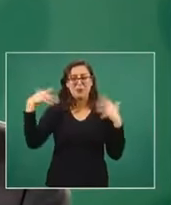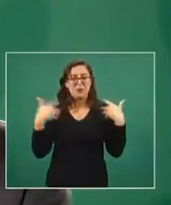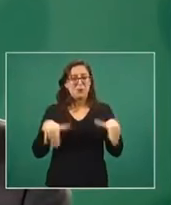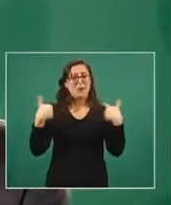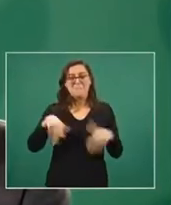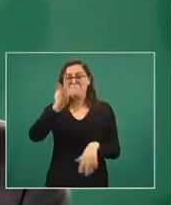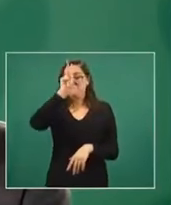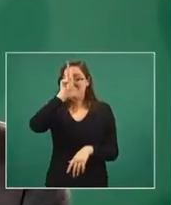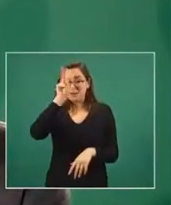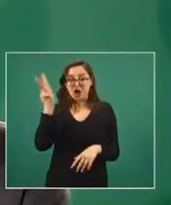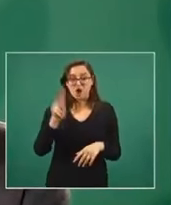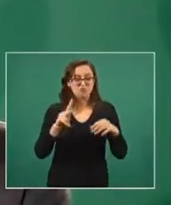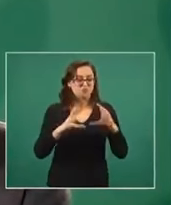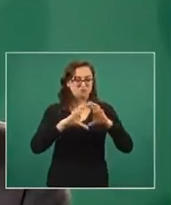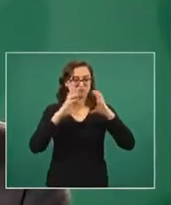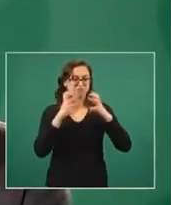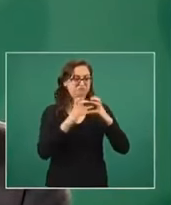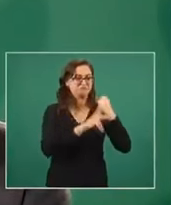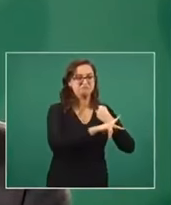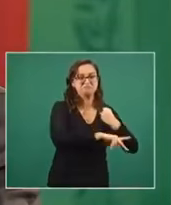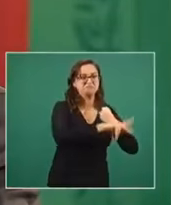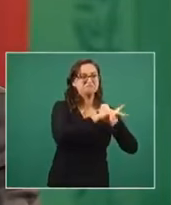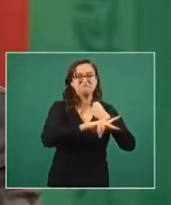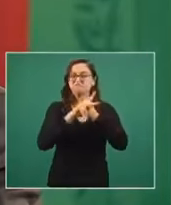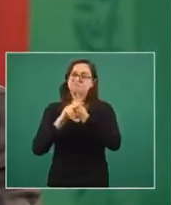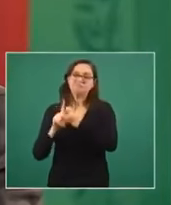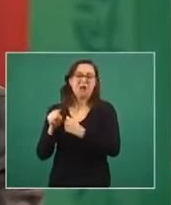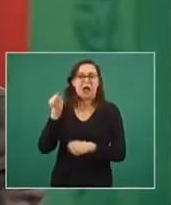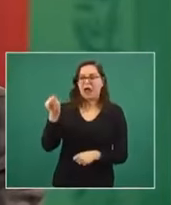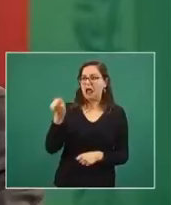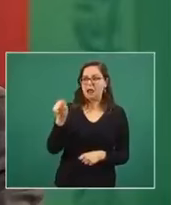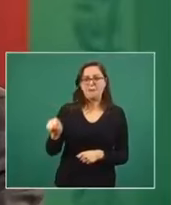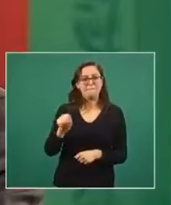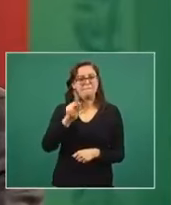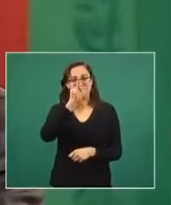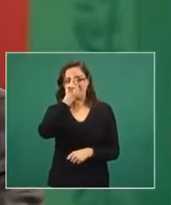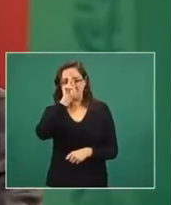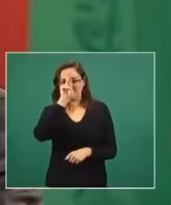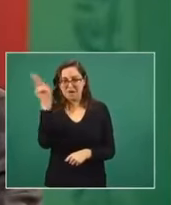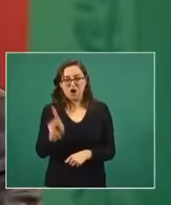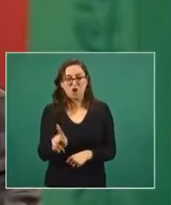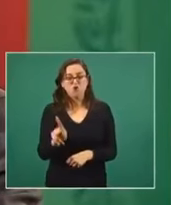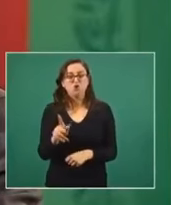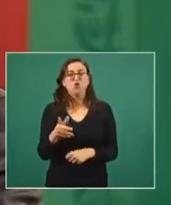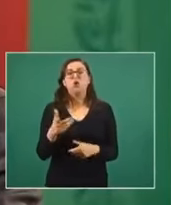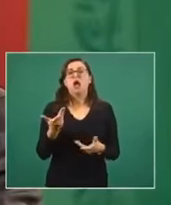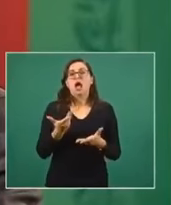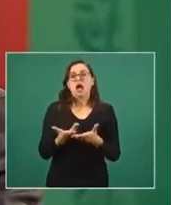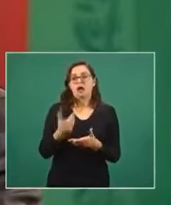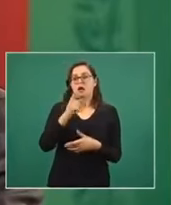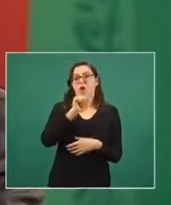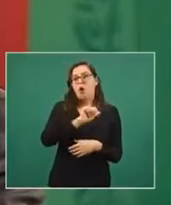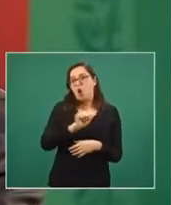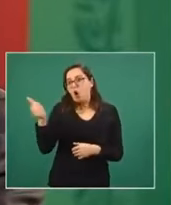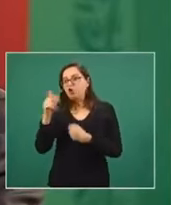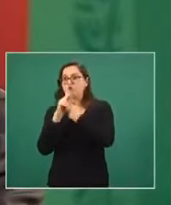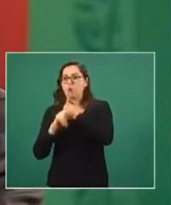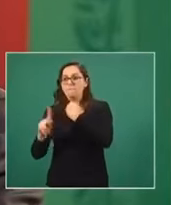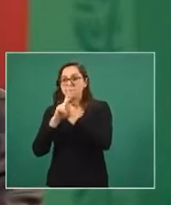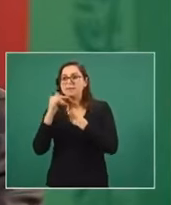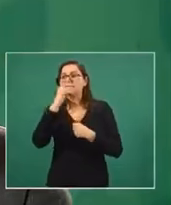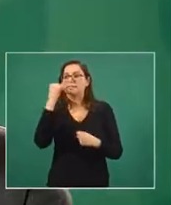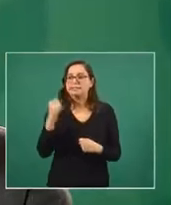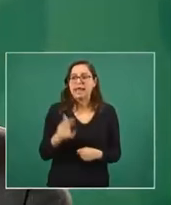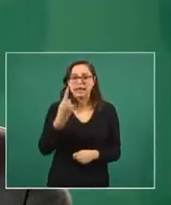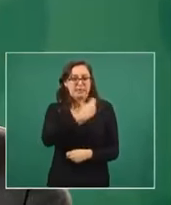vista prácticamente en cualquier país, es aún más grande que la que vieron algunos países europeos como Italia